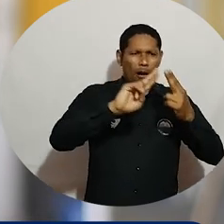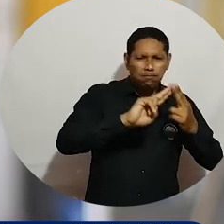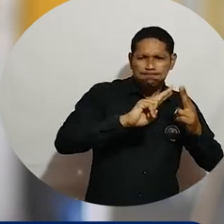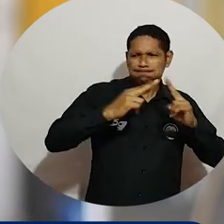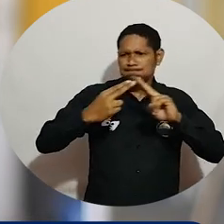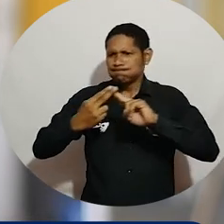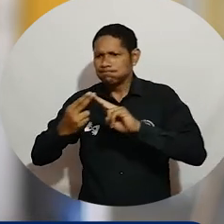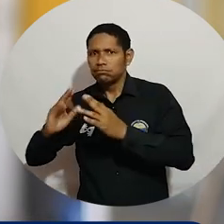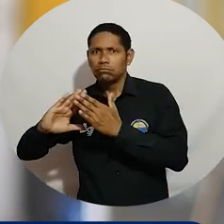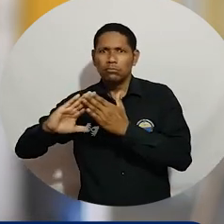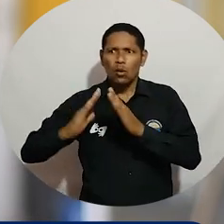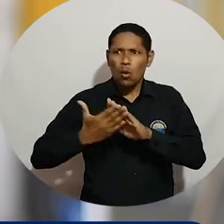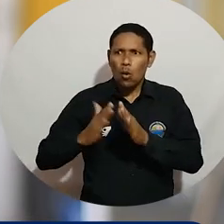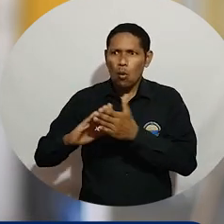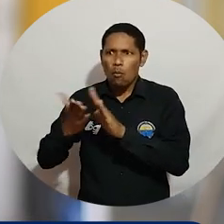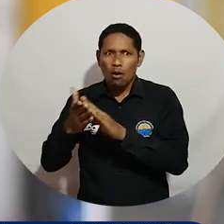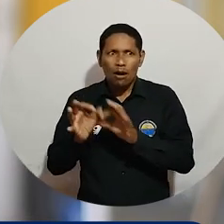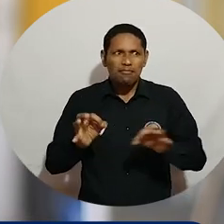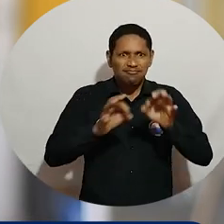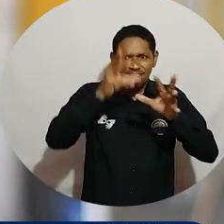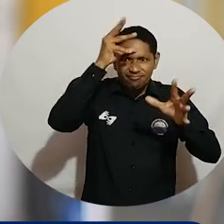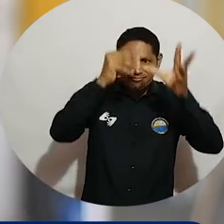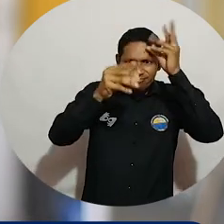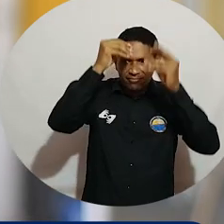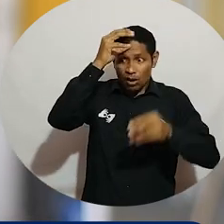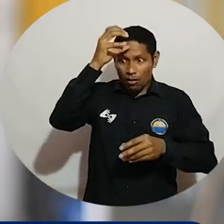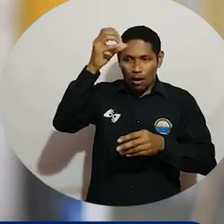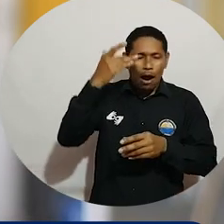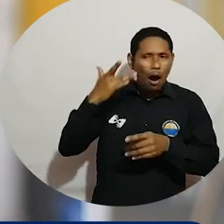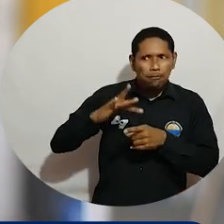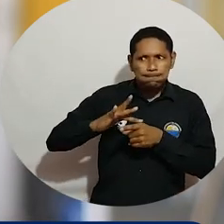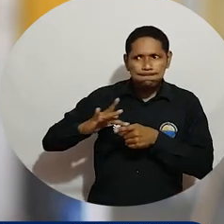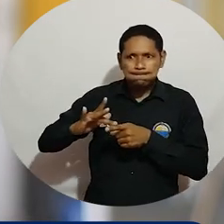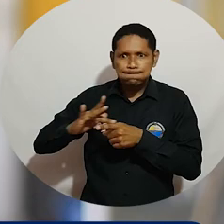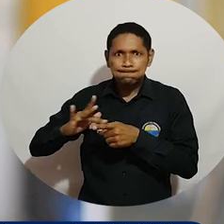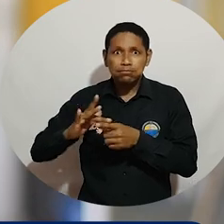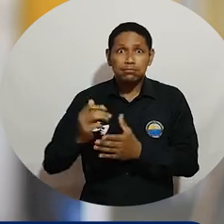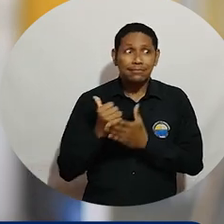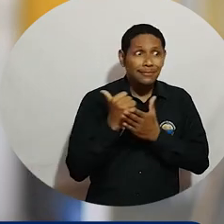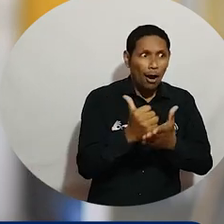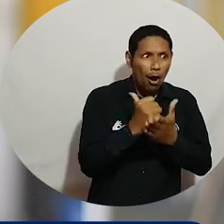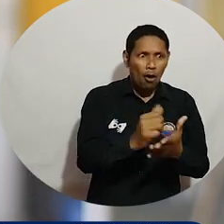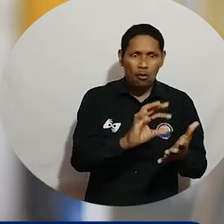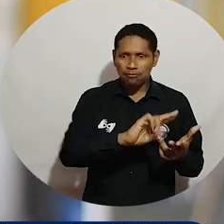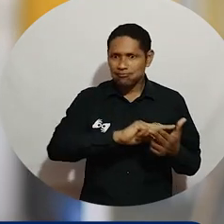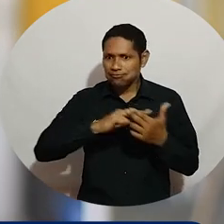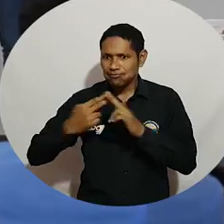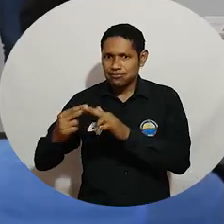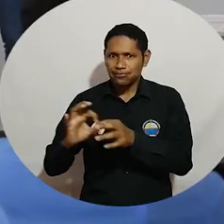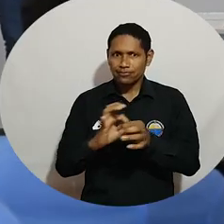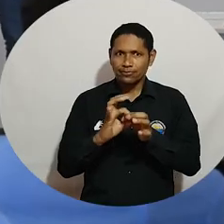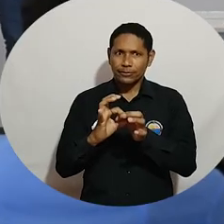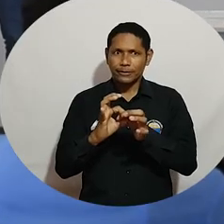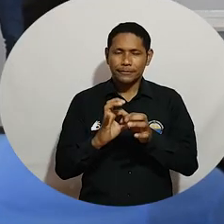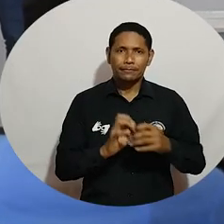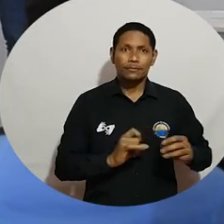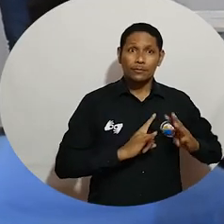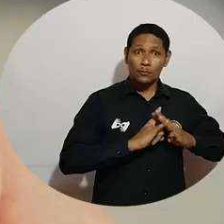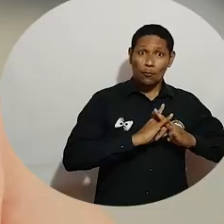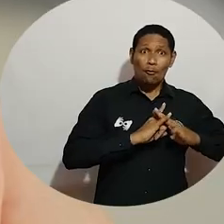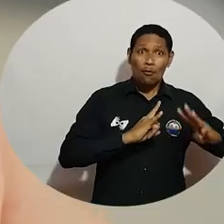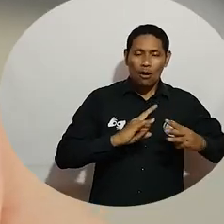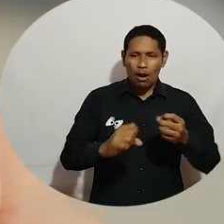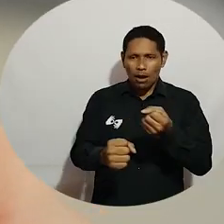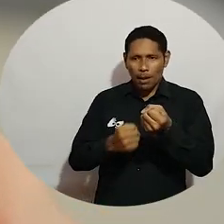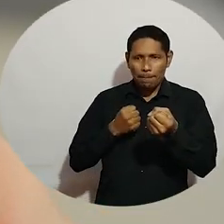con la comunidad y ponga en práctica el conocimiento es clave para para fortalecer esa relación desde un y magdalena